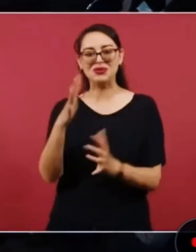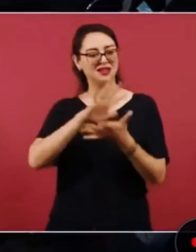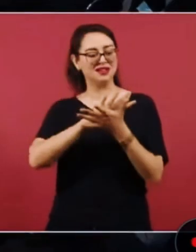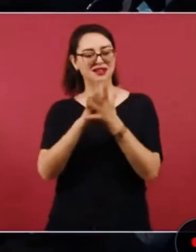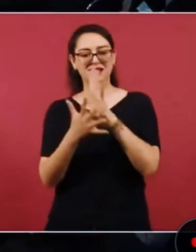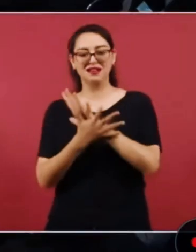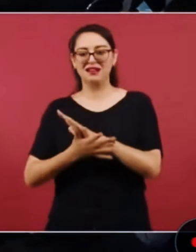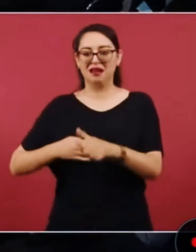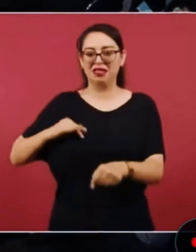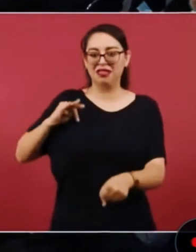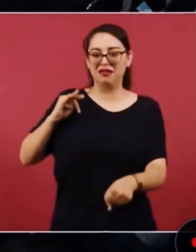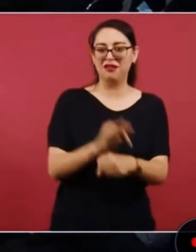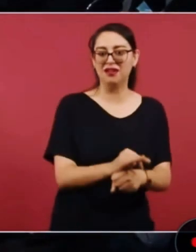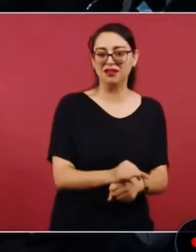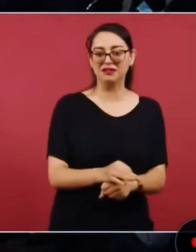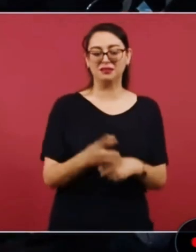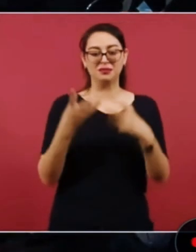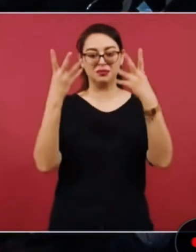¿lo de qué?